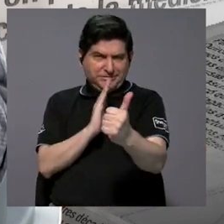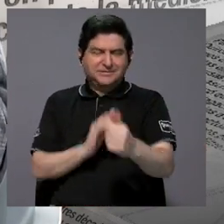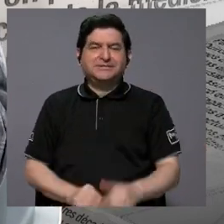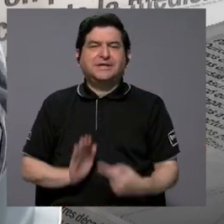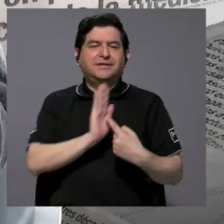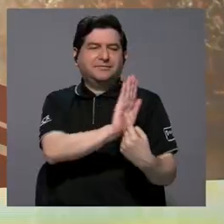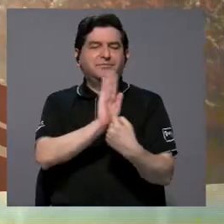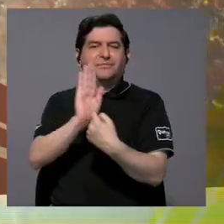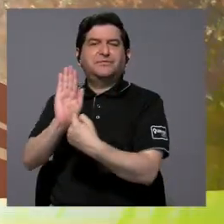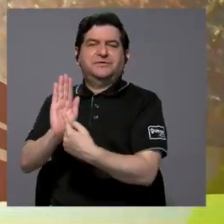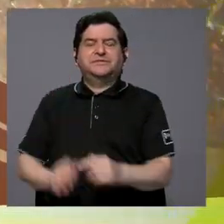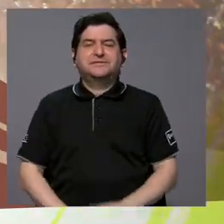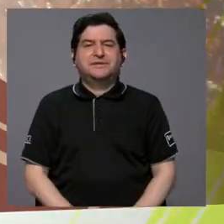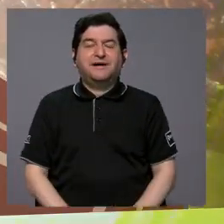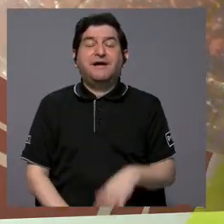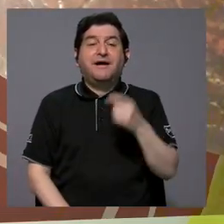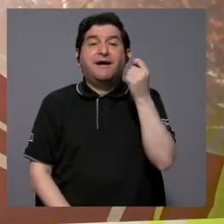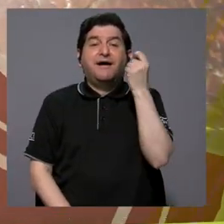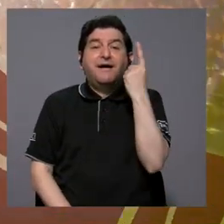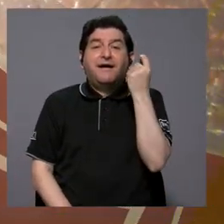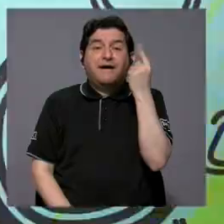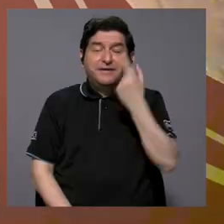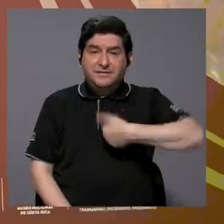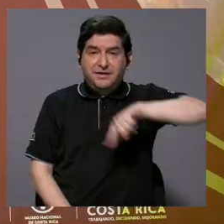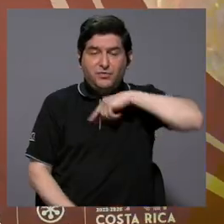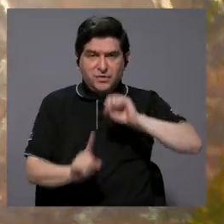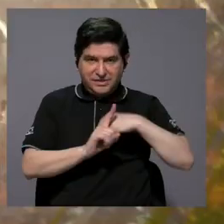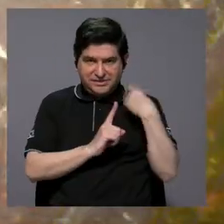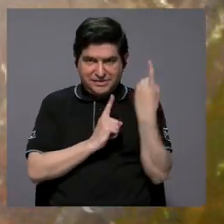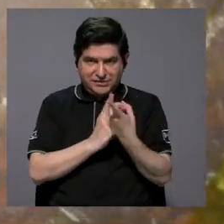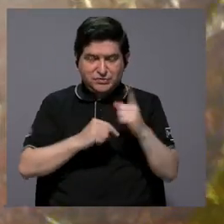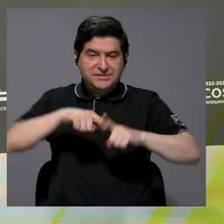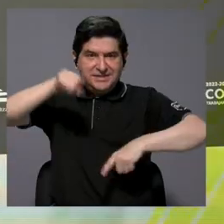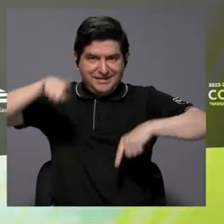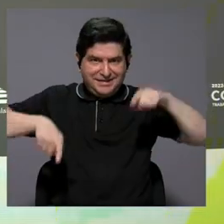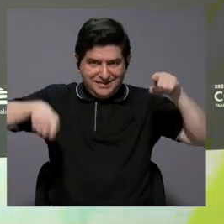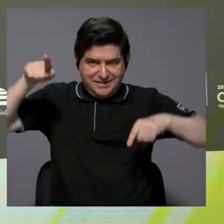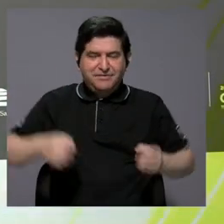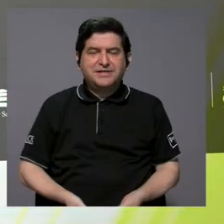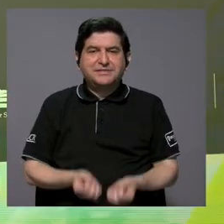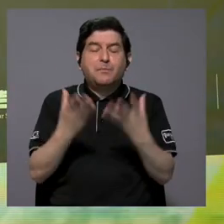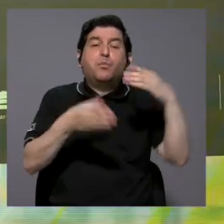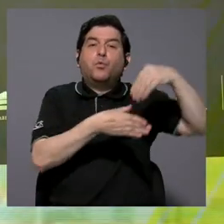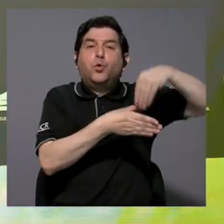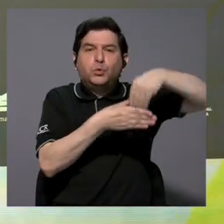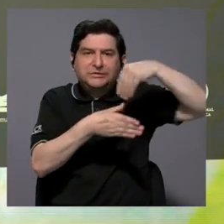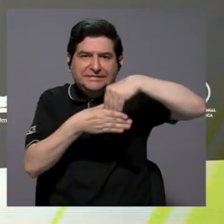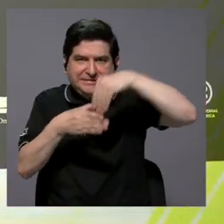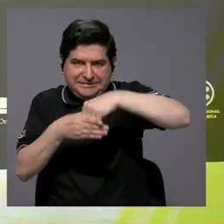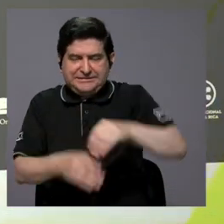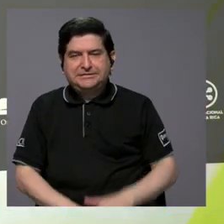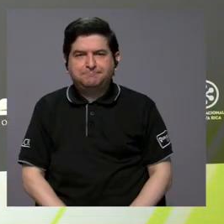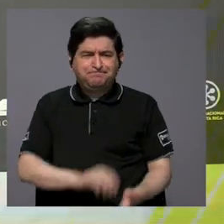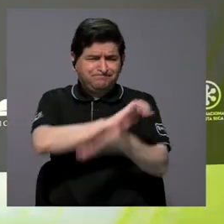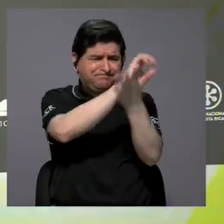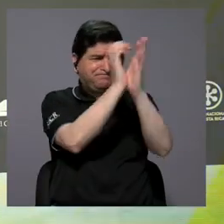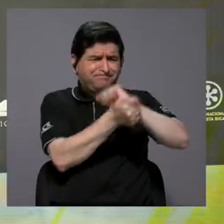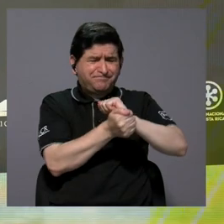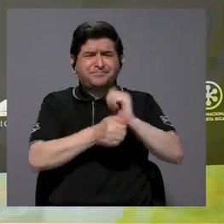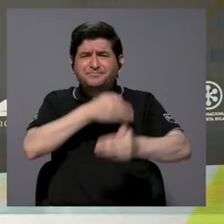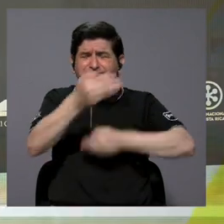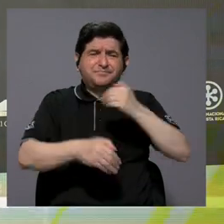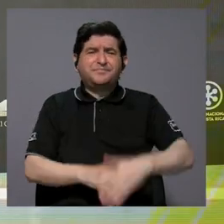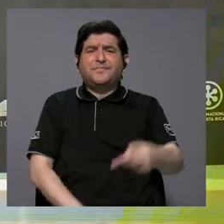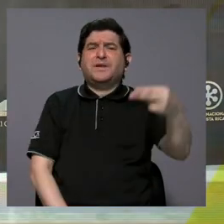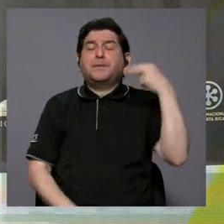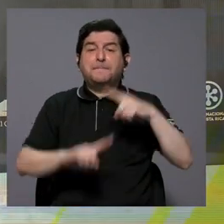exposición, entendernos como una sociedad diversa, multicomponente, que va cambiando a través de la